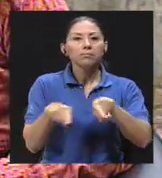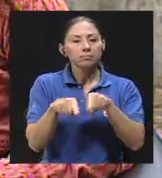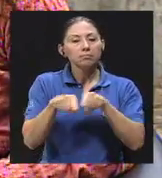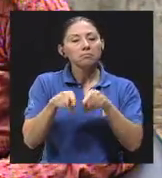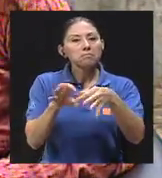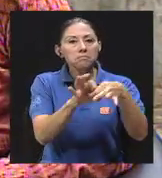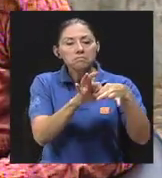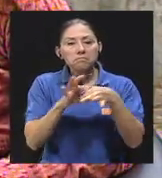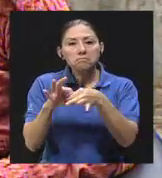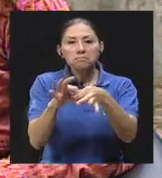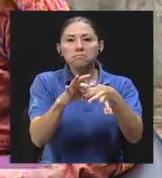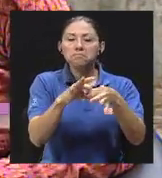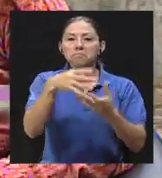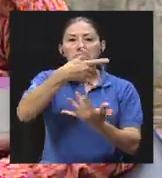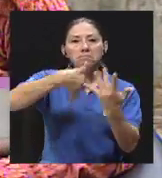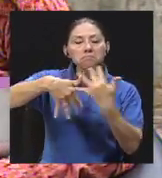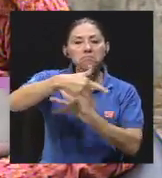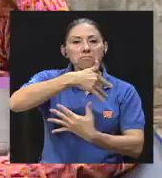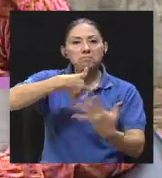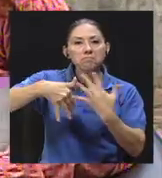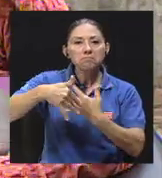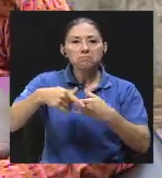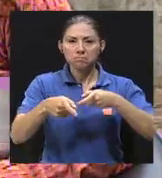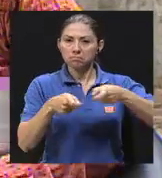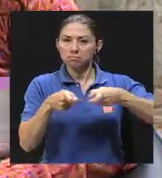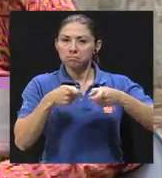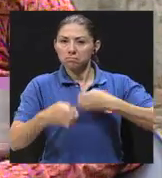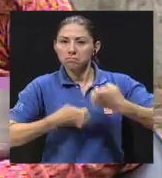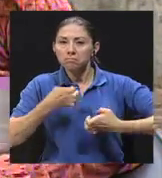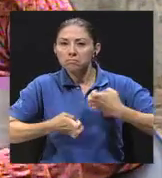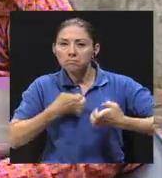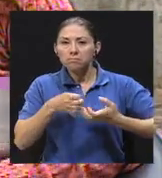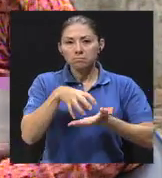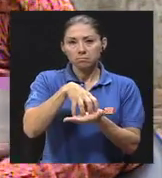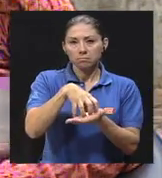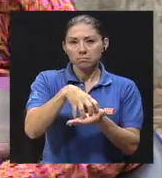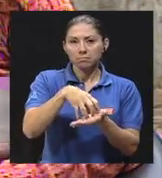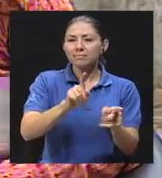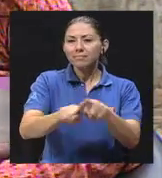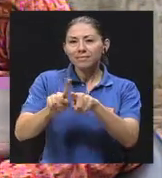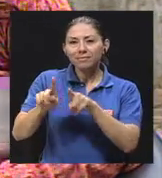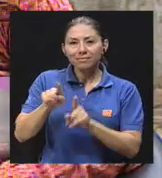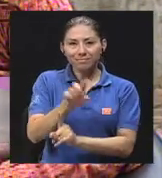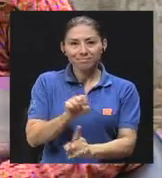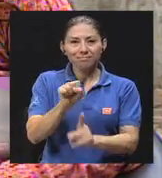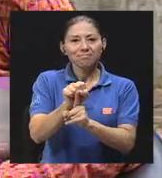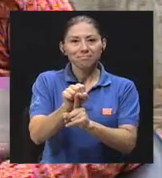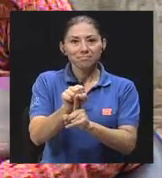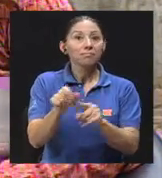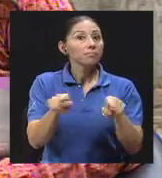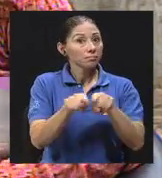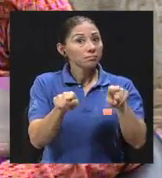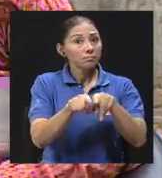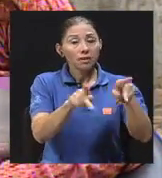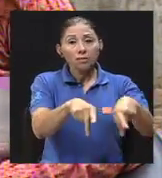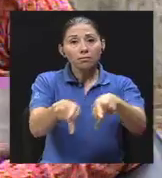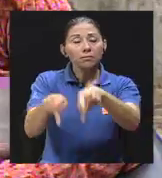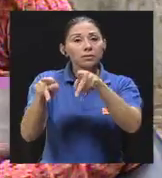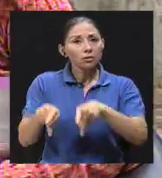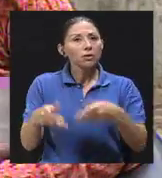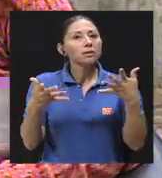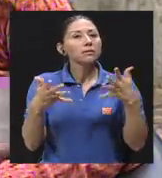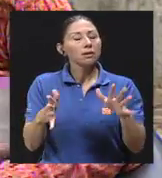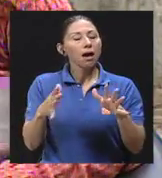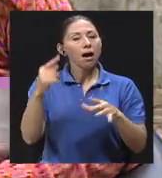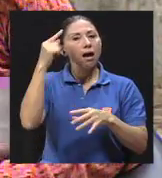el manejo de ellas, las emociones, las dudas, esos temores que puedan existir. Y de esta forma también los hombres han construido una